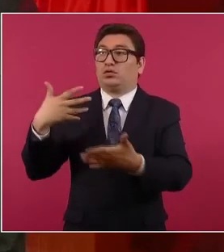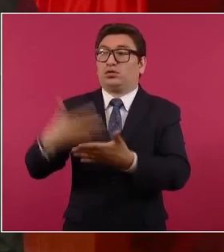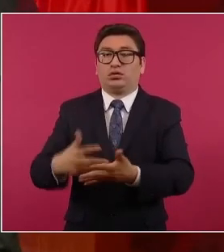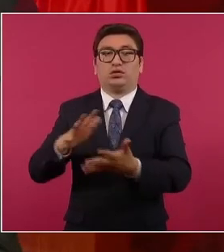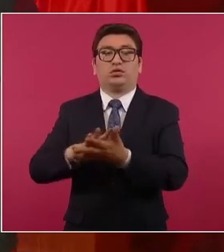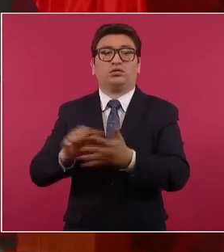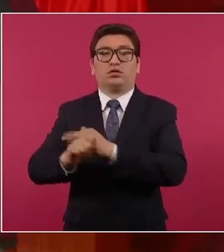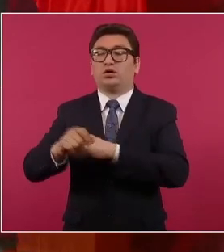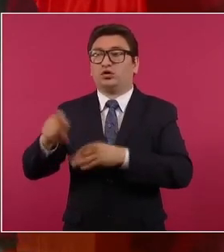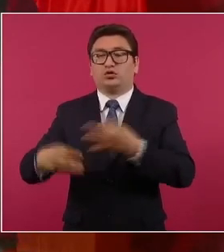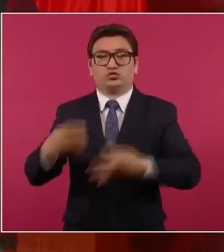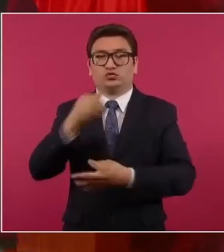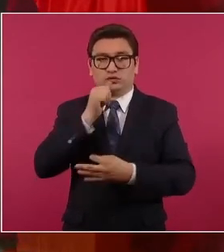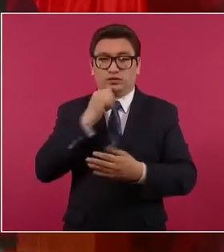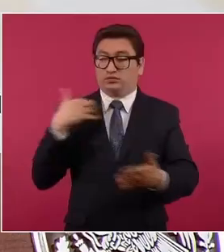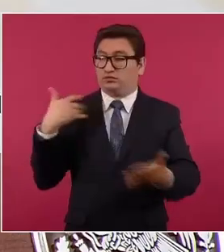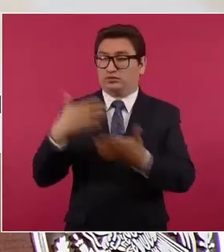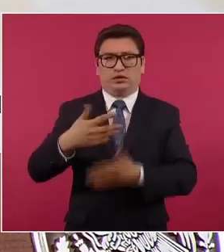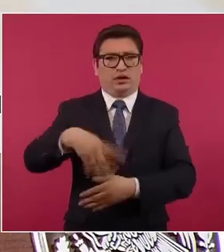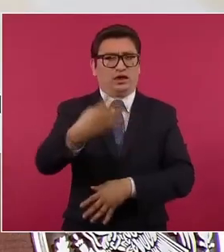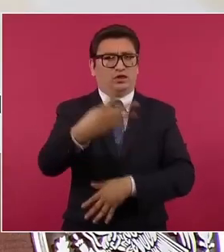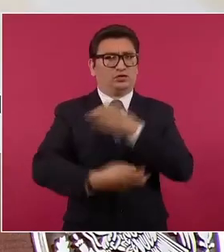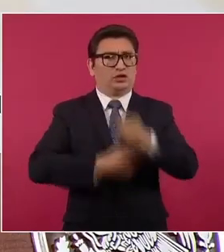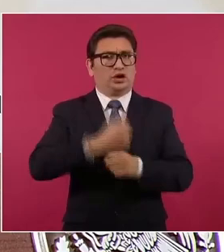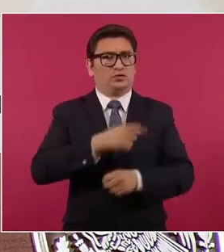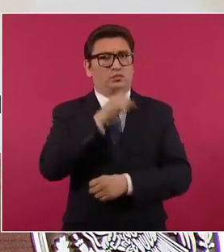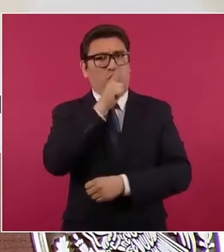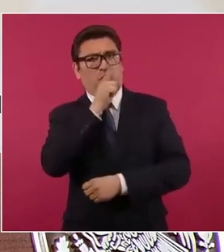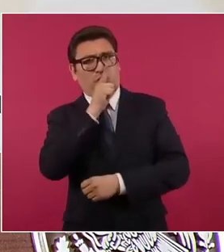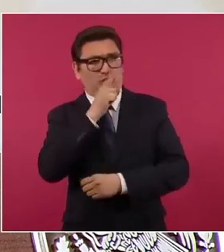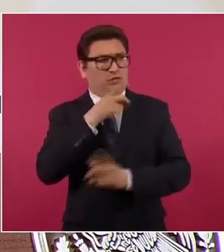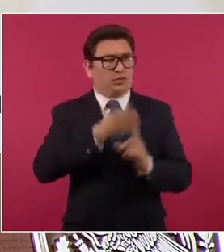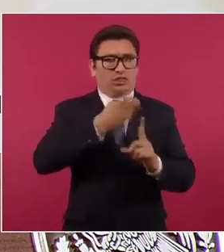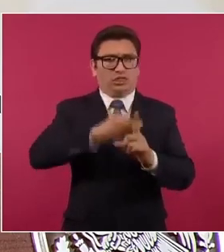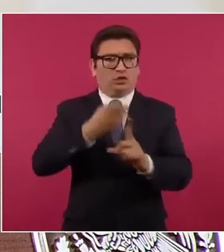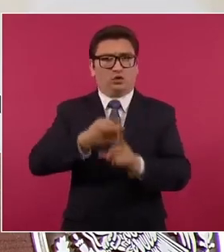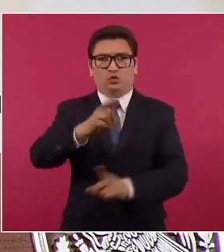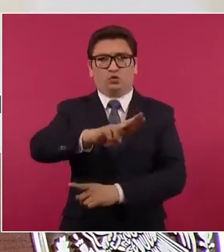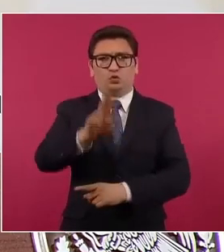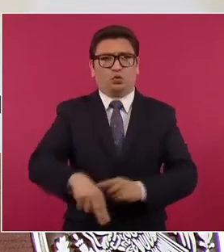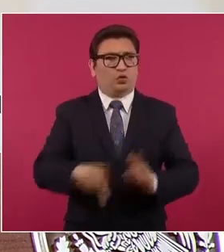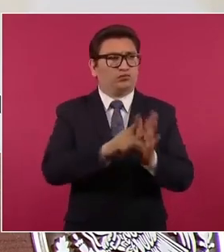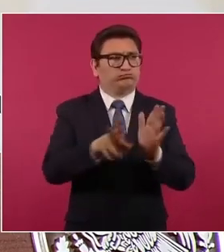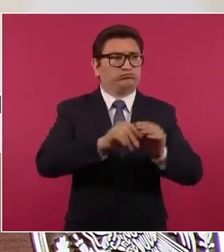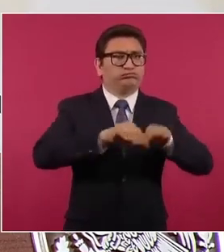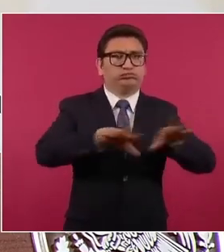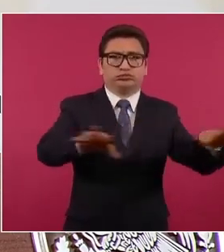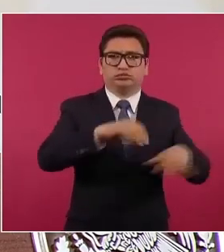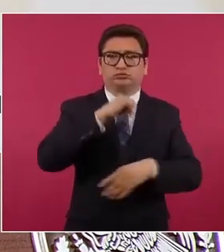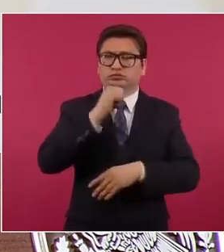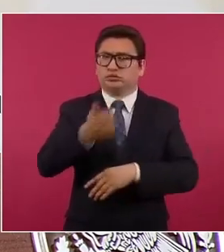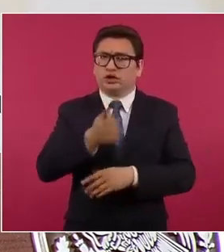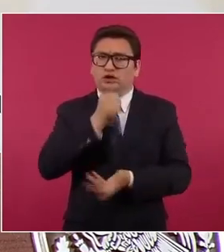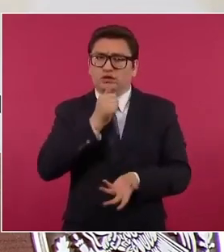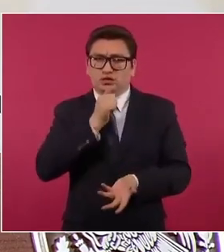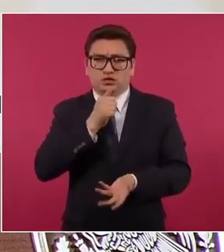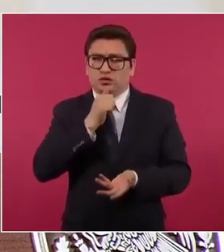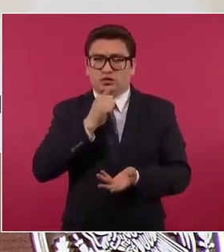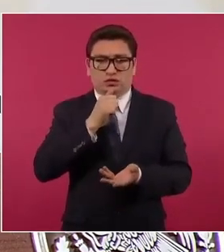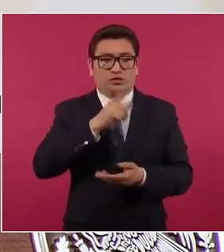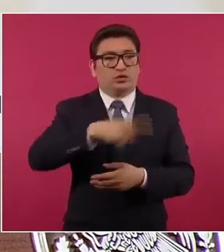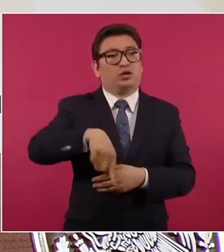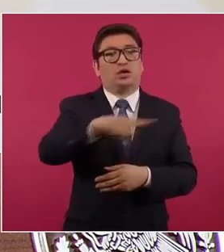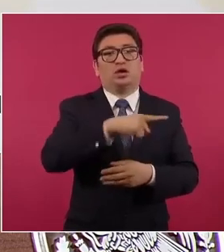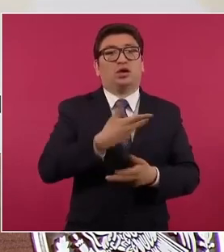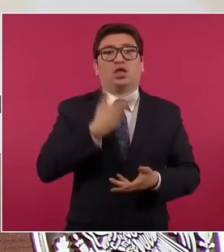Pero entonces, y a lo largo de 14 años, nunca hizo ninguna crítica, como ningún medio de comunicación, como ningún jurista